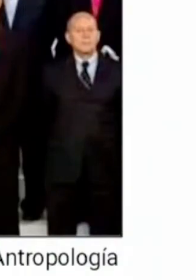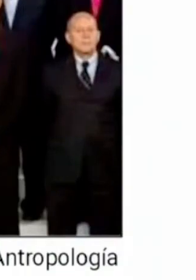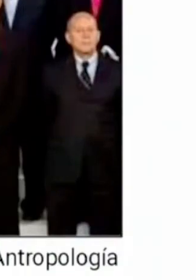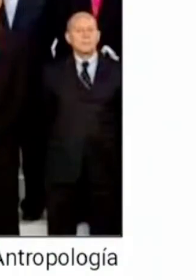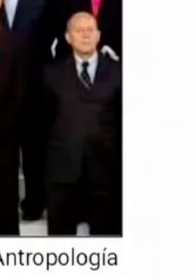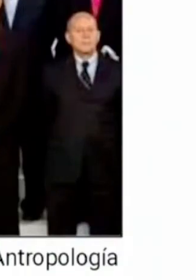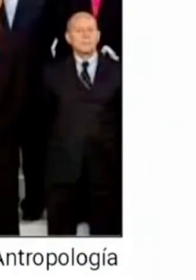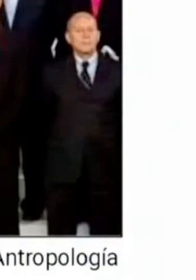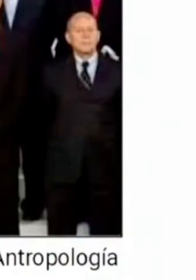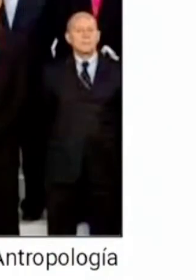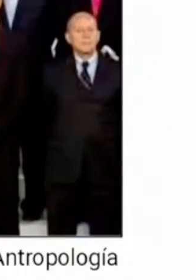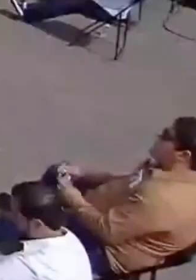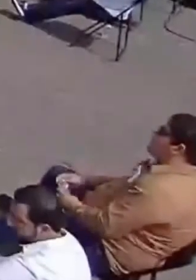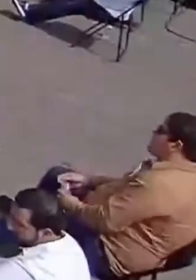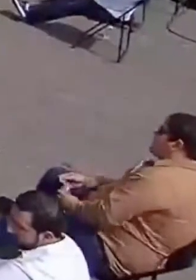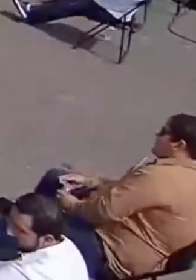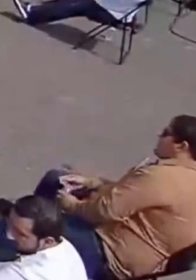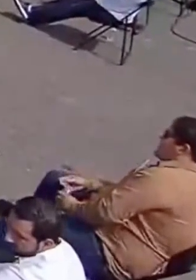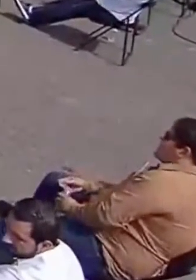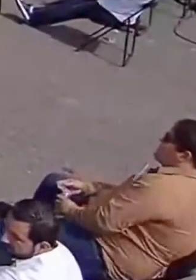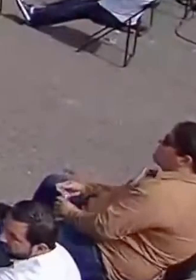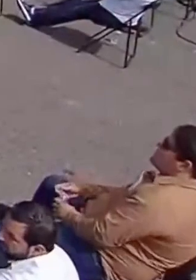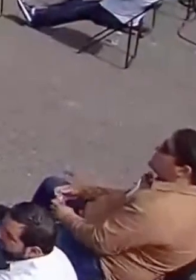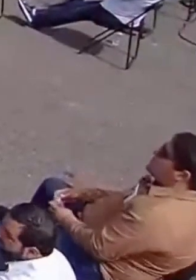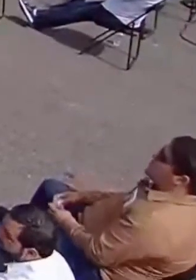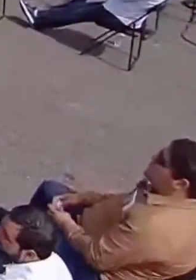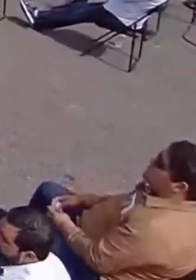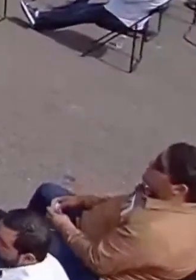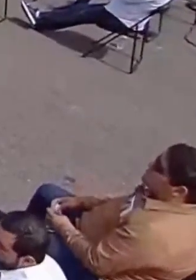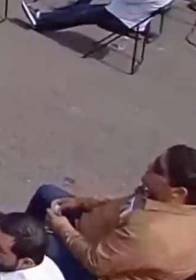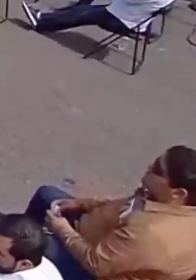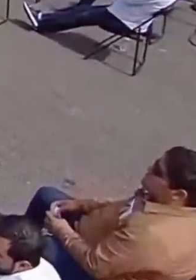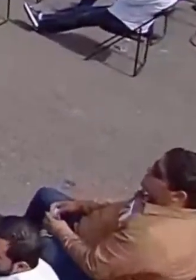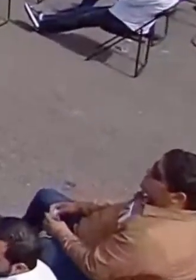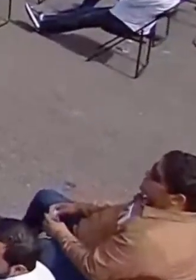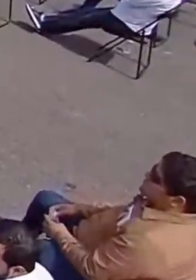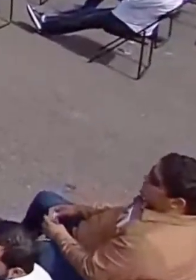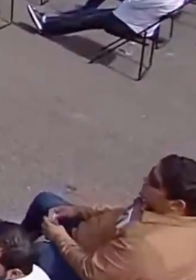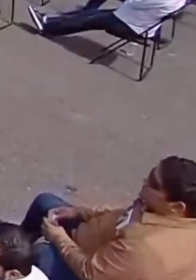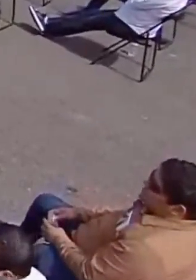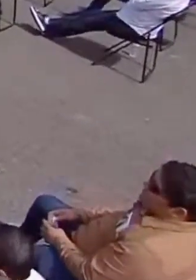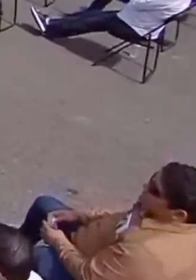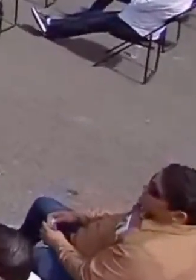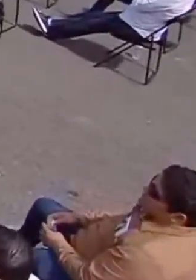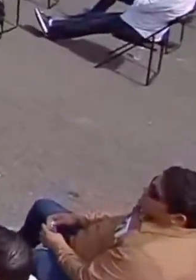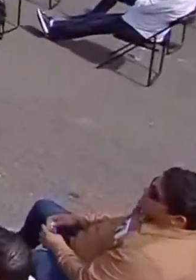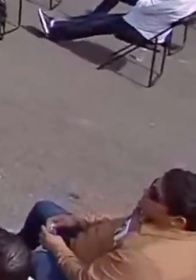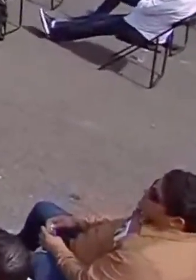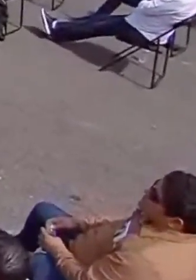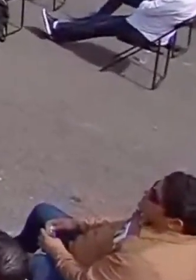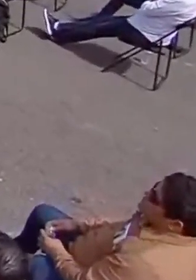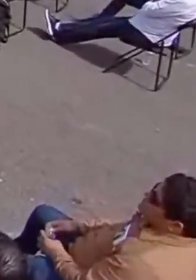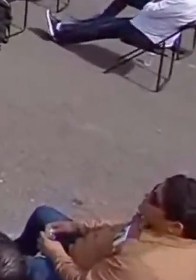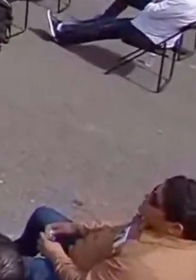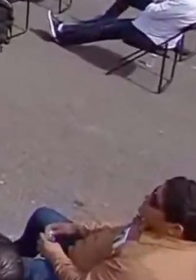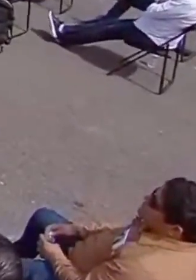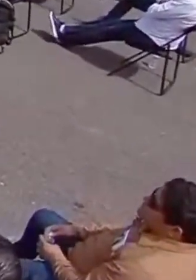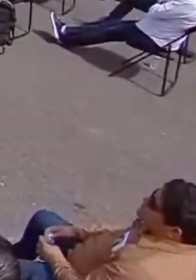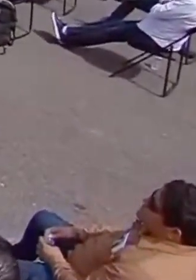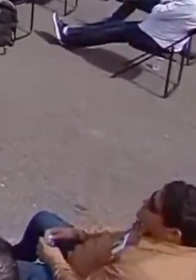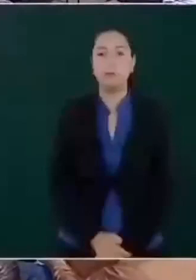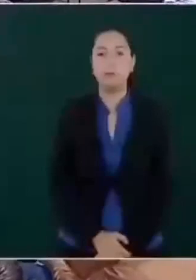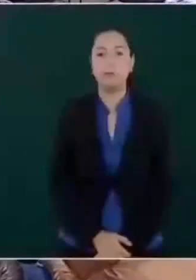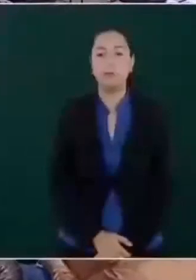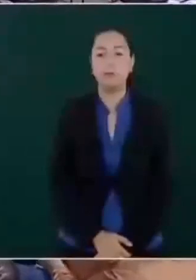de pedagogía política para que no abusen del